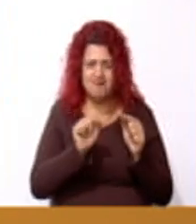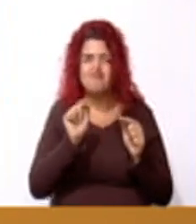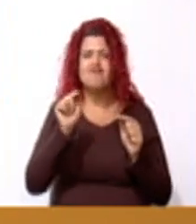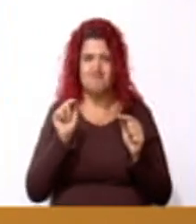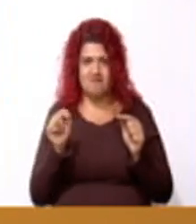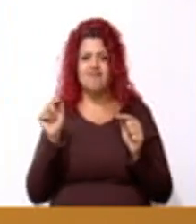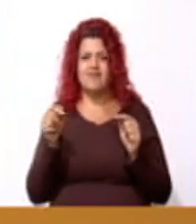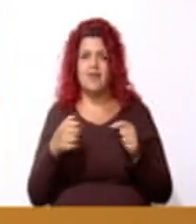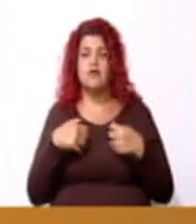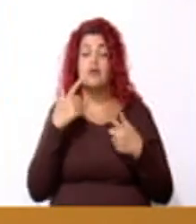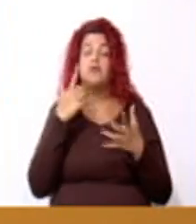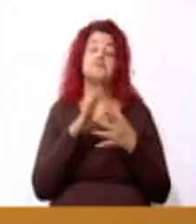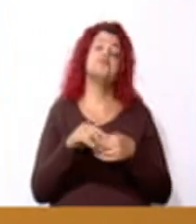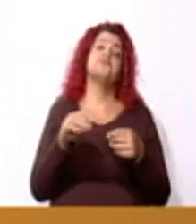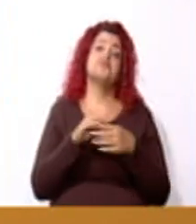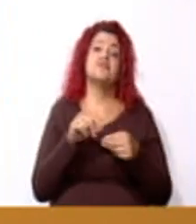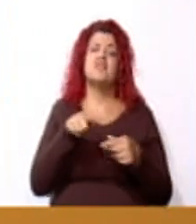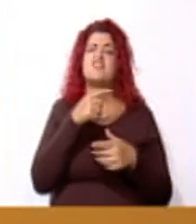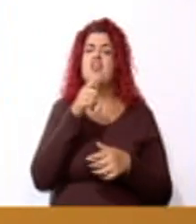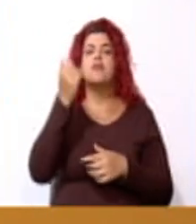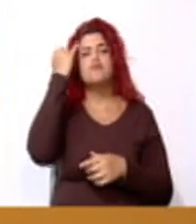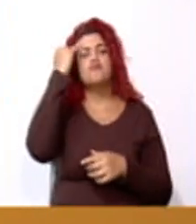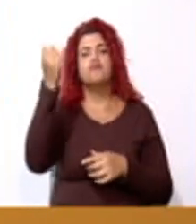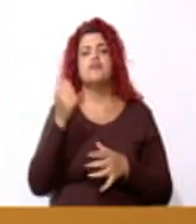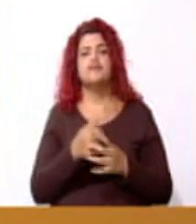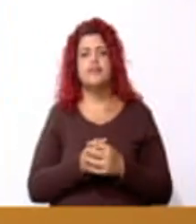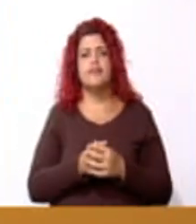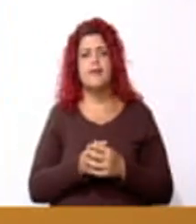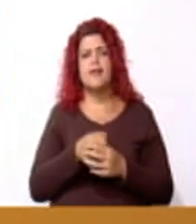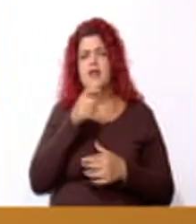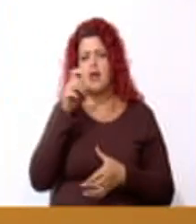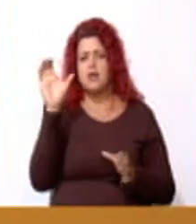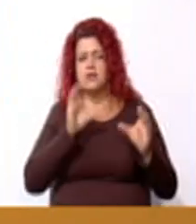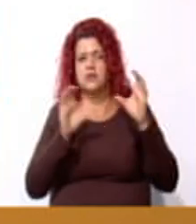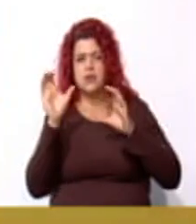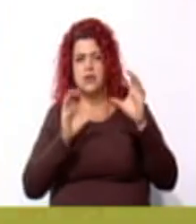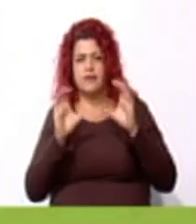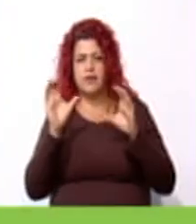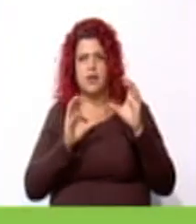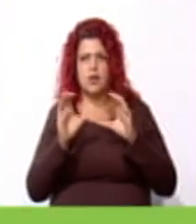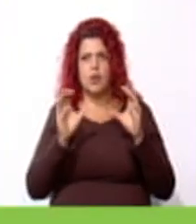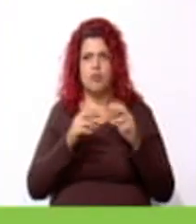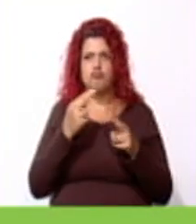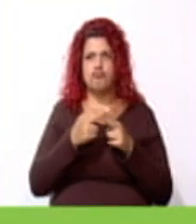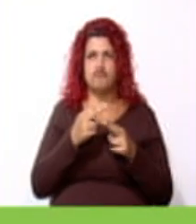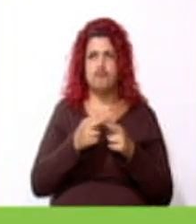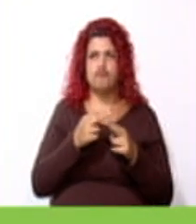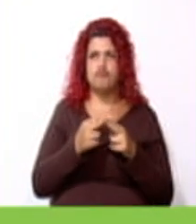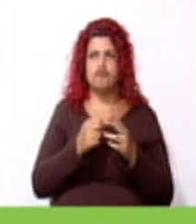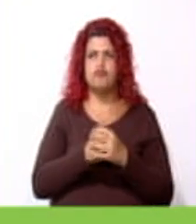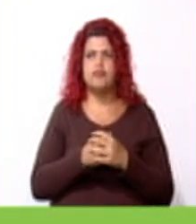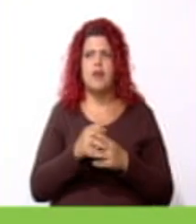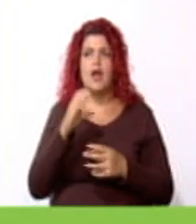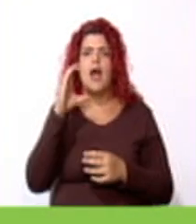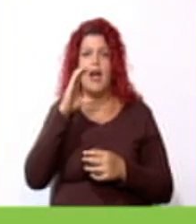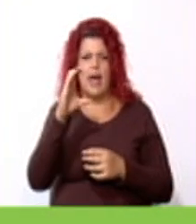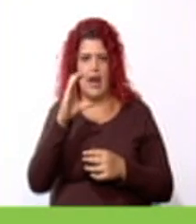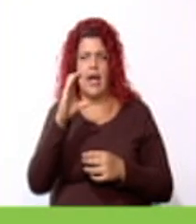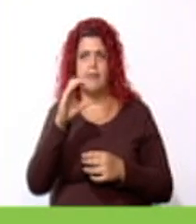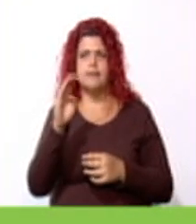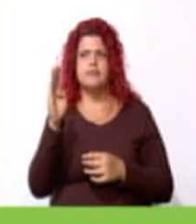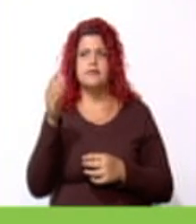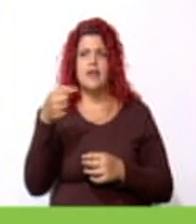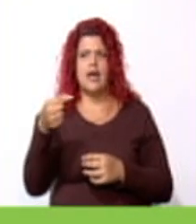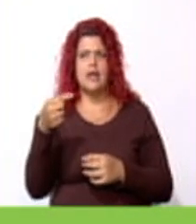este geoplano fue inventado por el científico llamado Caleb Katengo en